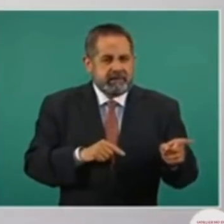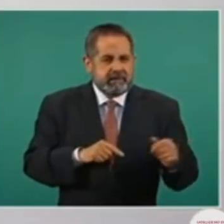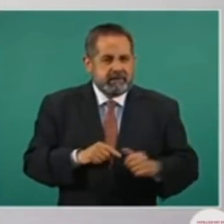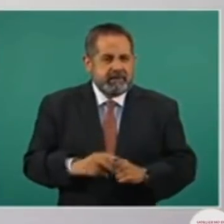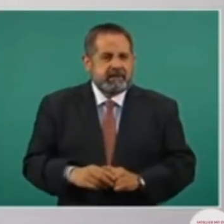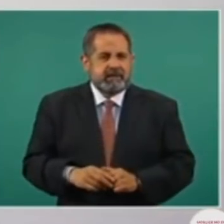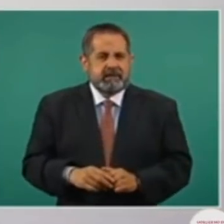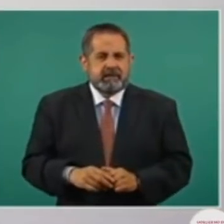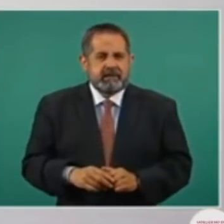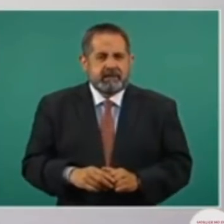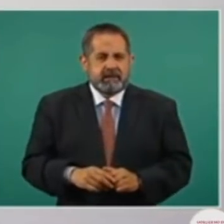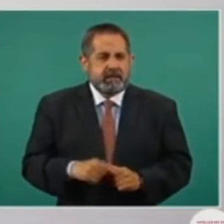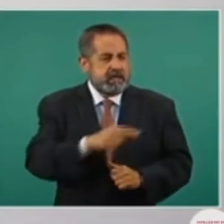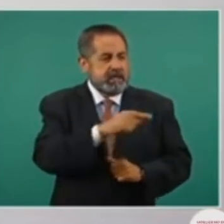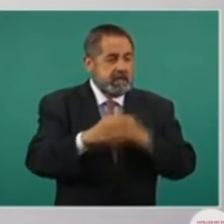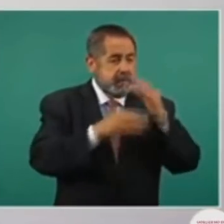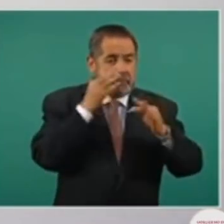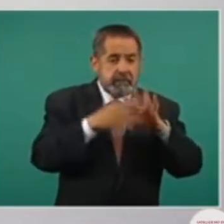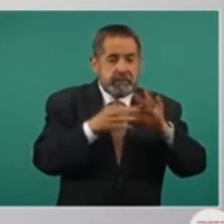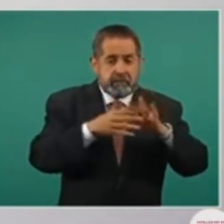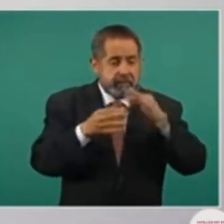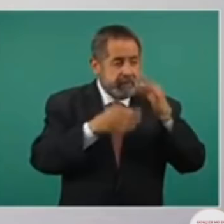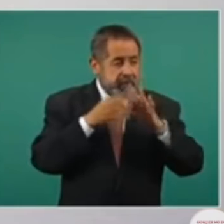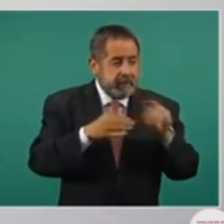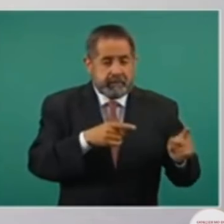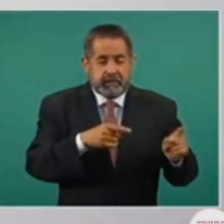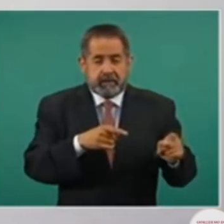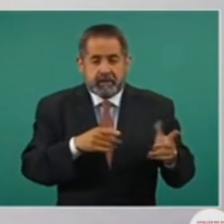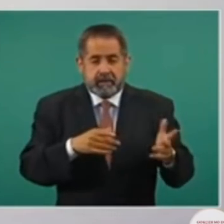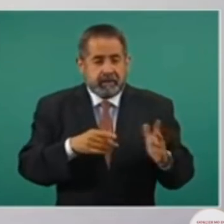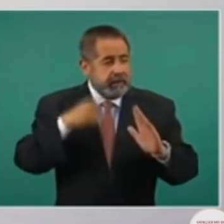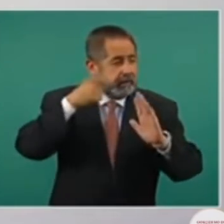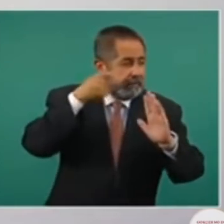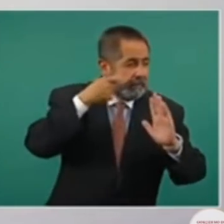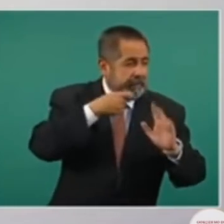hizo un reportaje porque